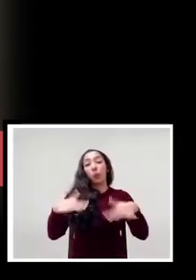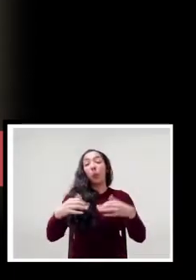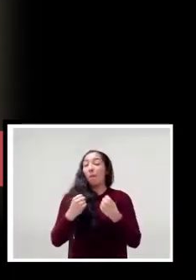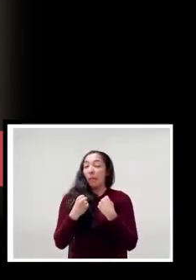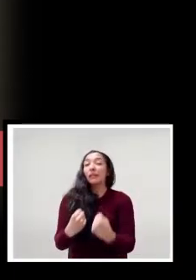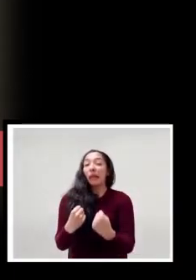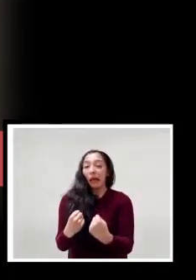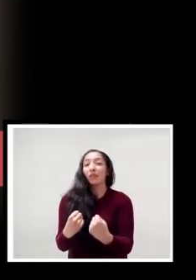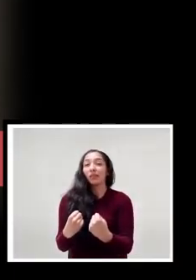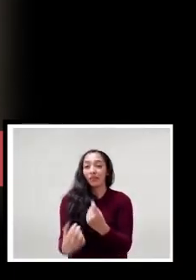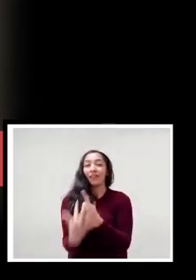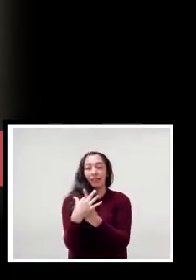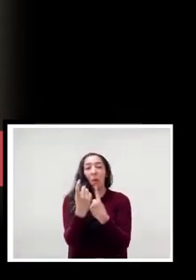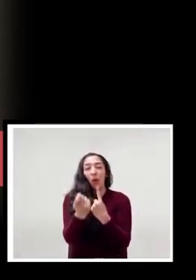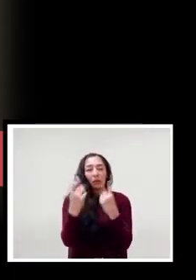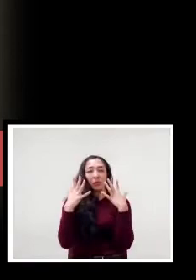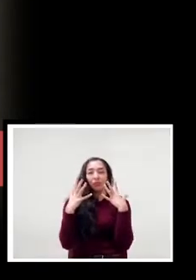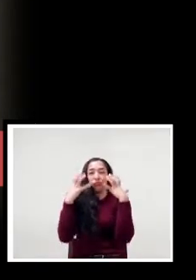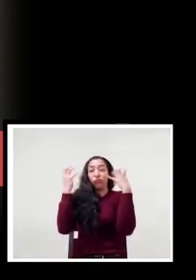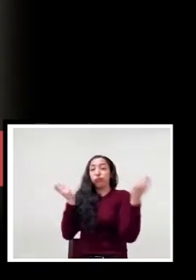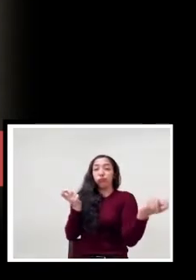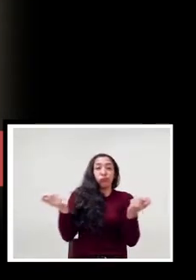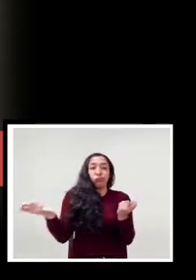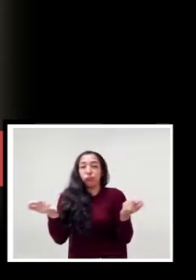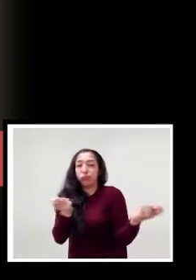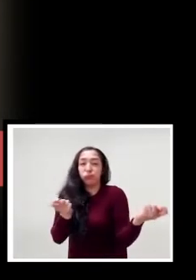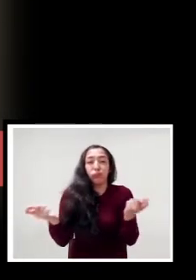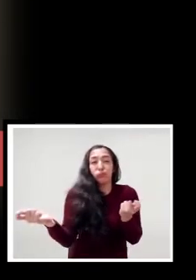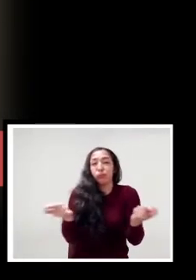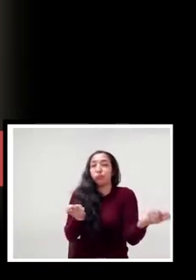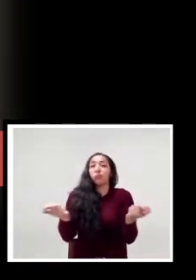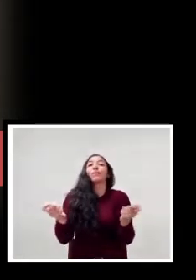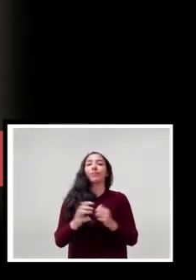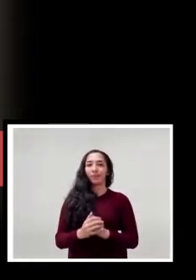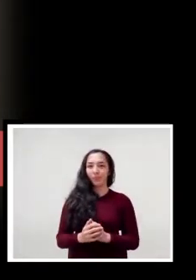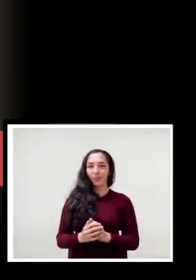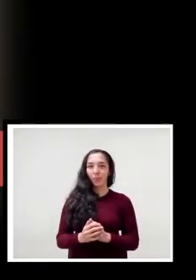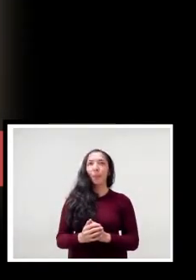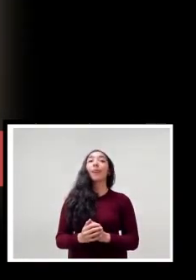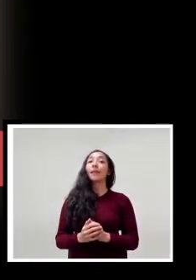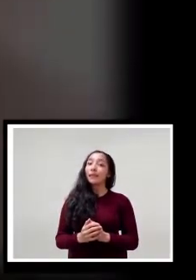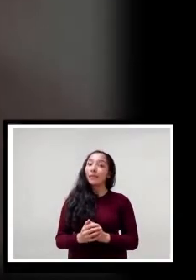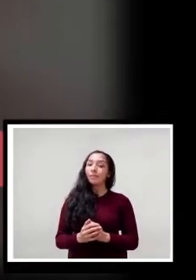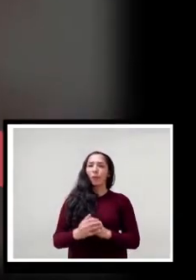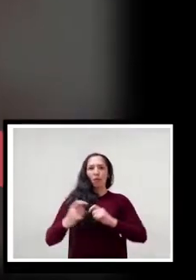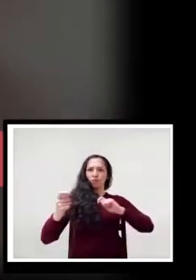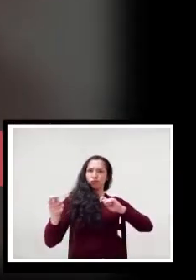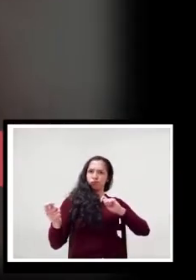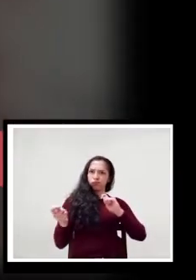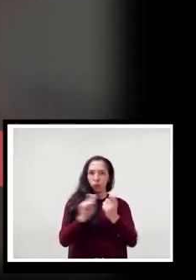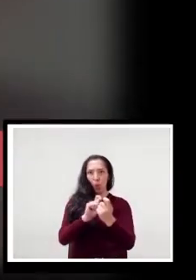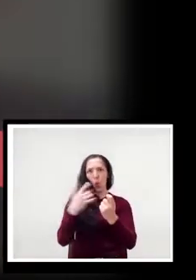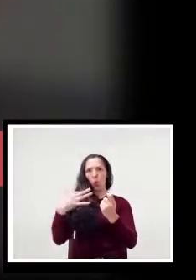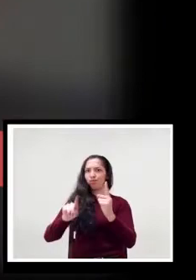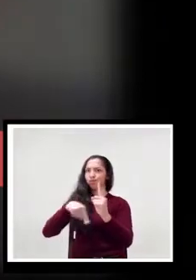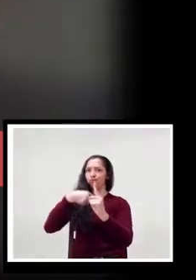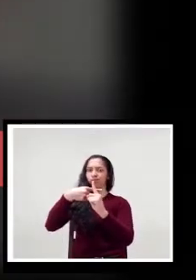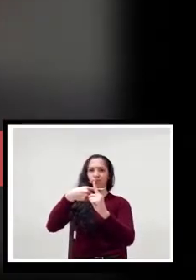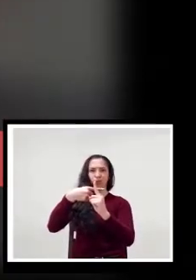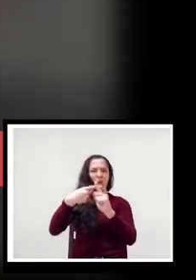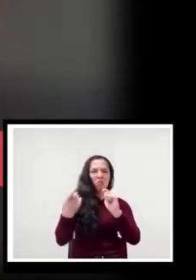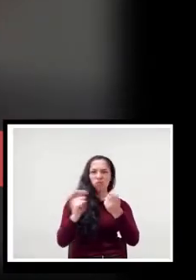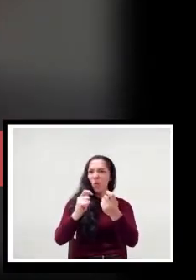también es un poquito estresante para uno como mujer. Y el cambio como